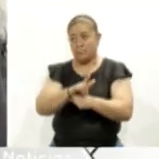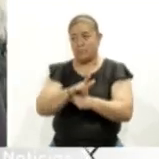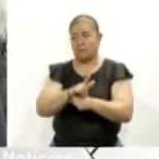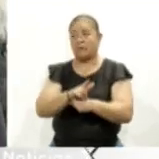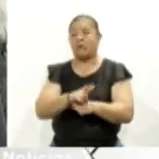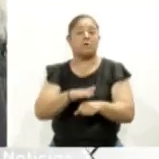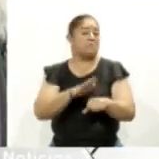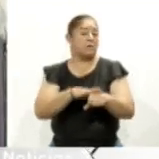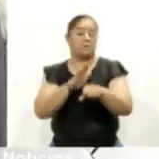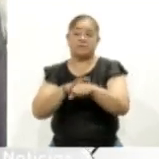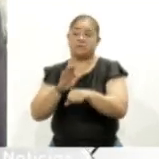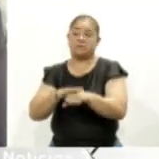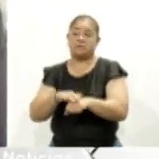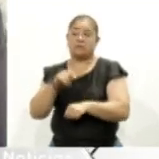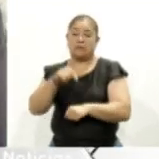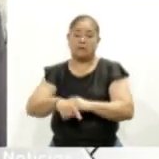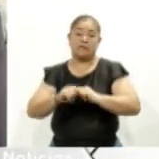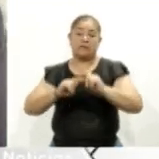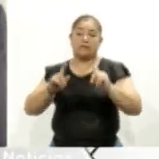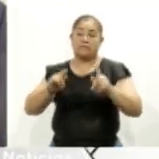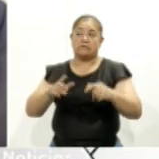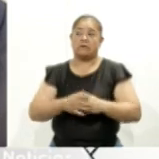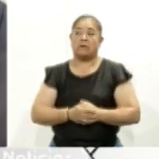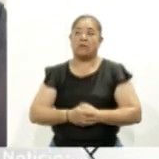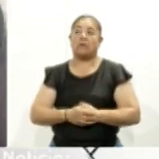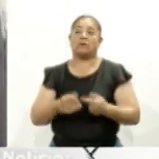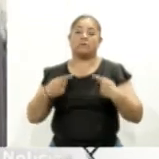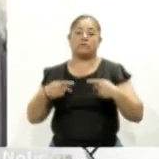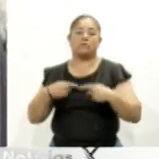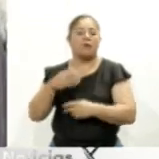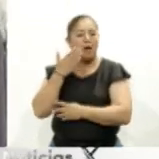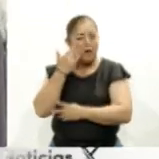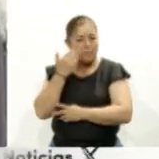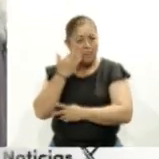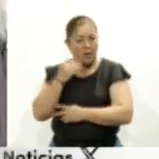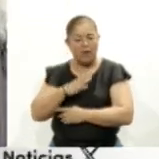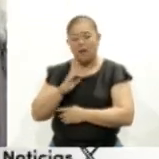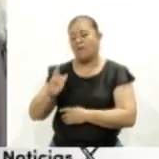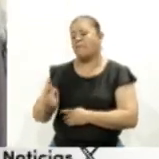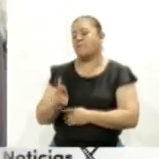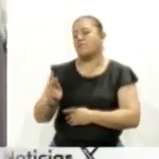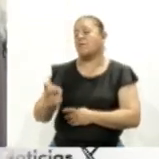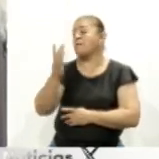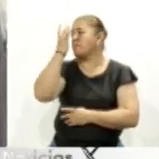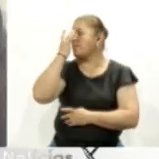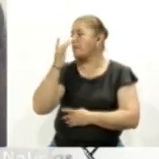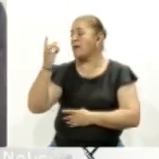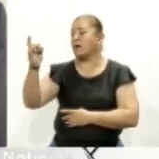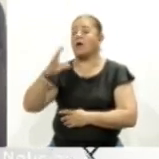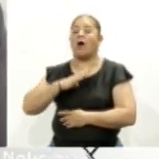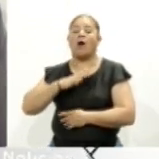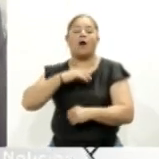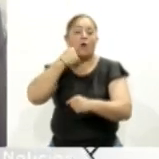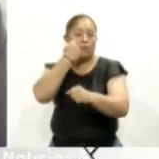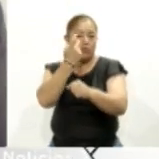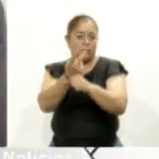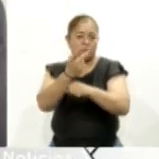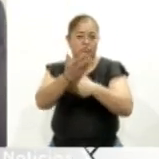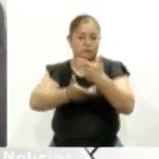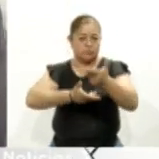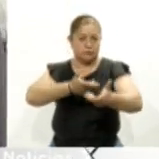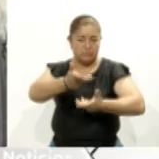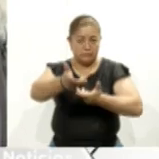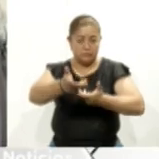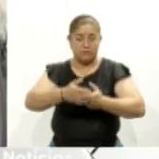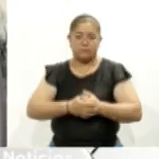sobre todo, en Tlaxcala la gente es amable, tenemos pueblos mágicos, tenemos una vocación de servicio y